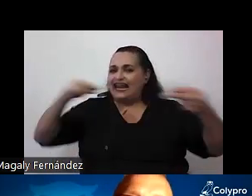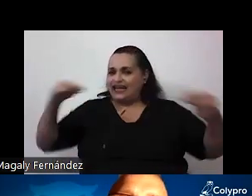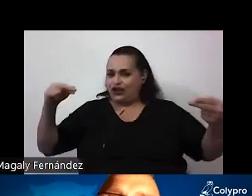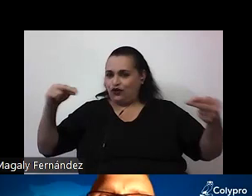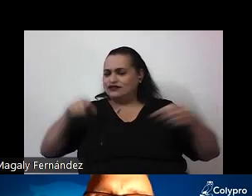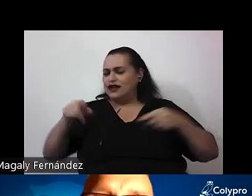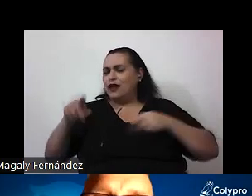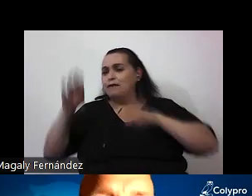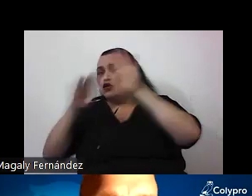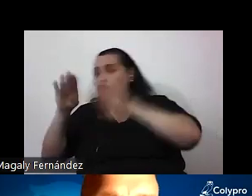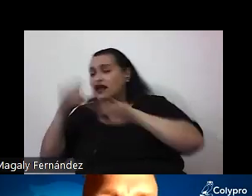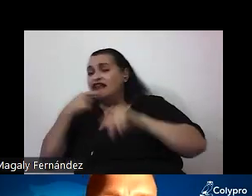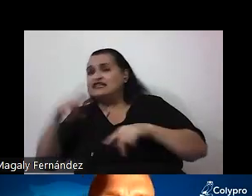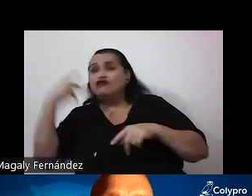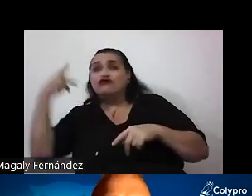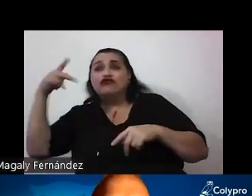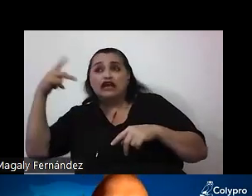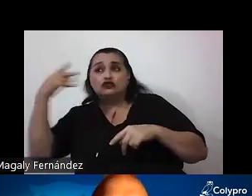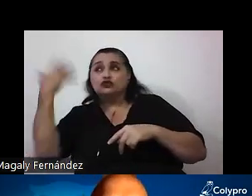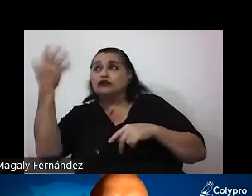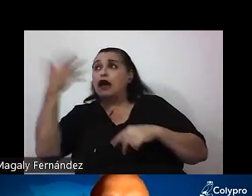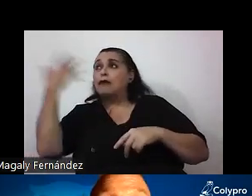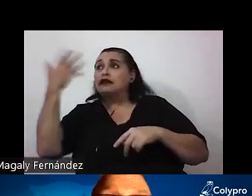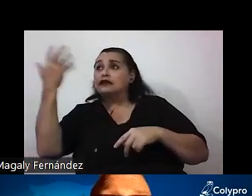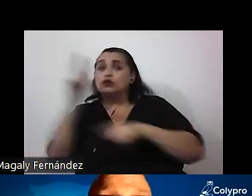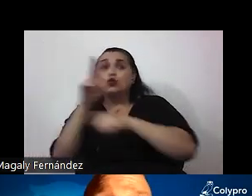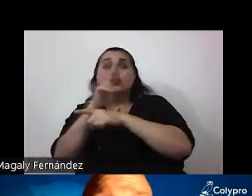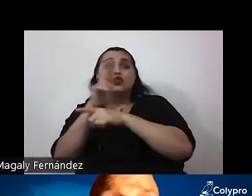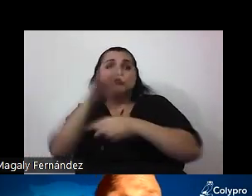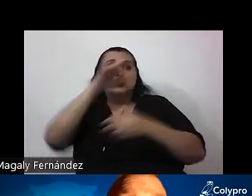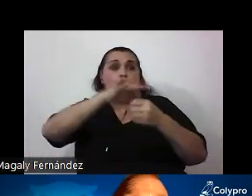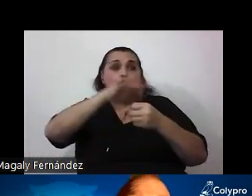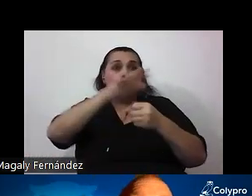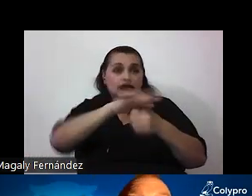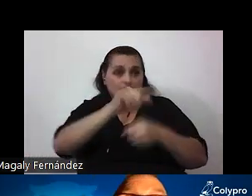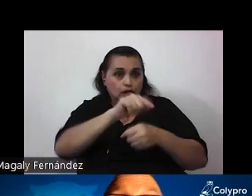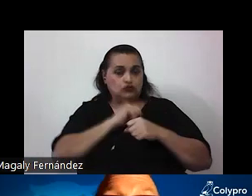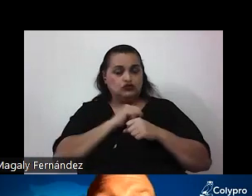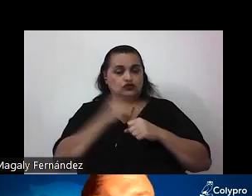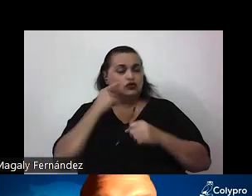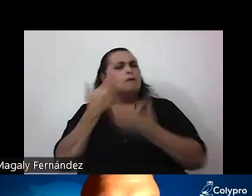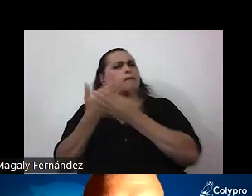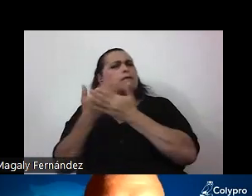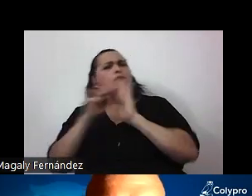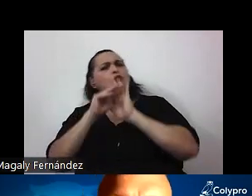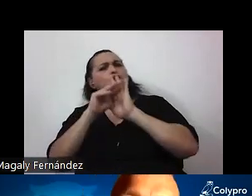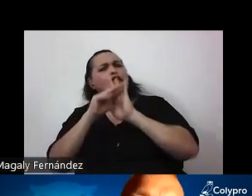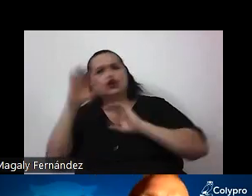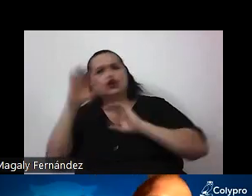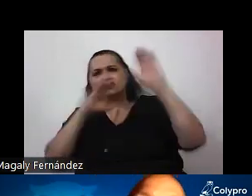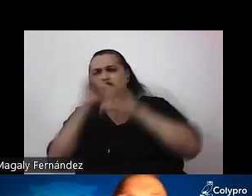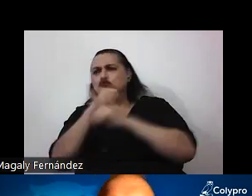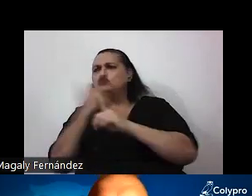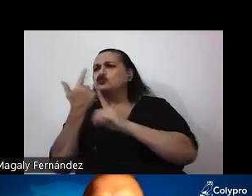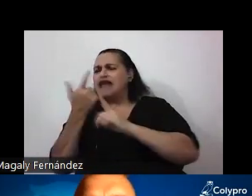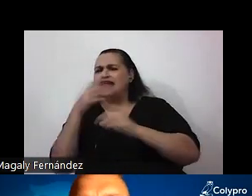sobre los riesgos ambientales que implica el uso de estos cultivos qué nos dicen los modelos y evidencias de las ciencias sociales acerca del